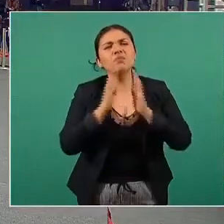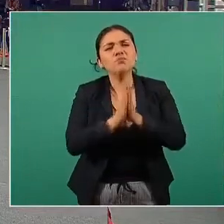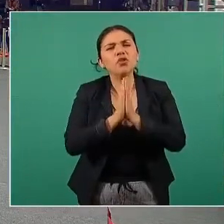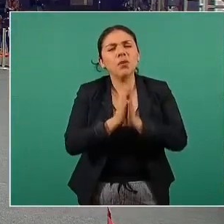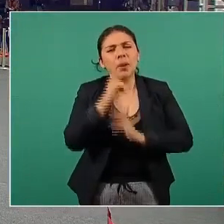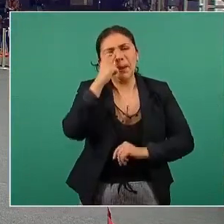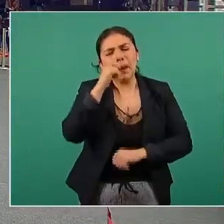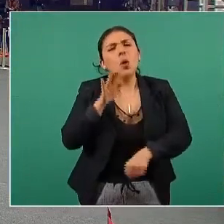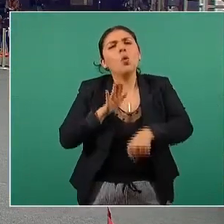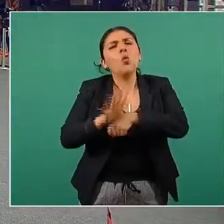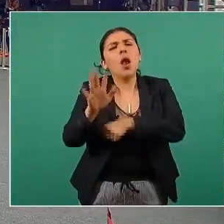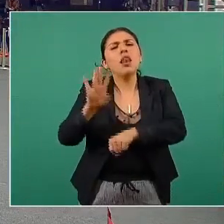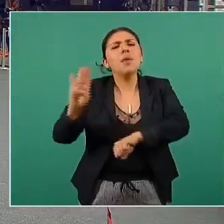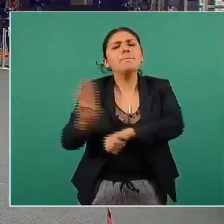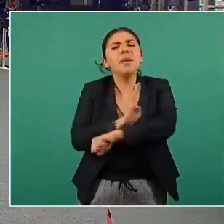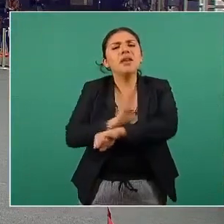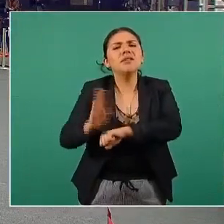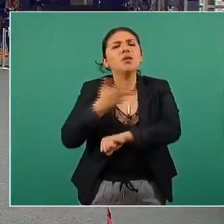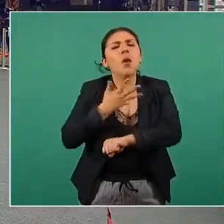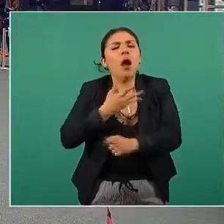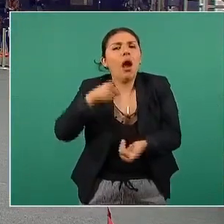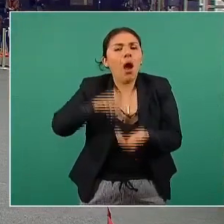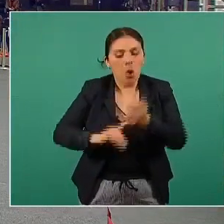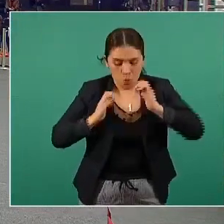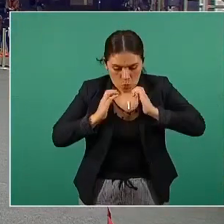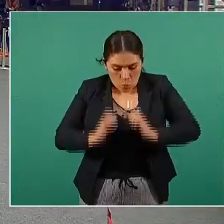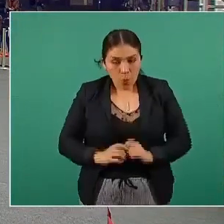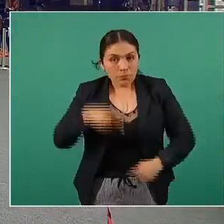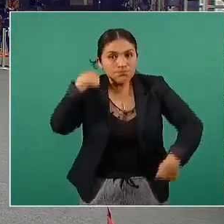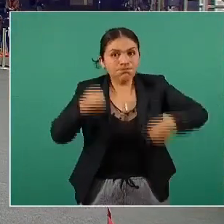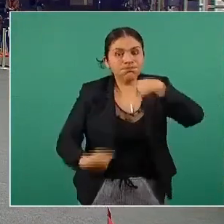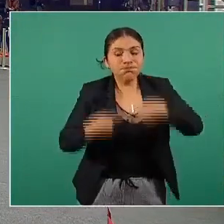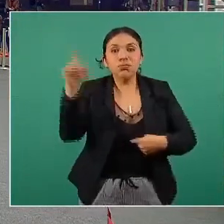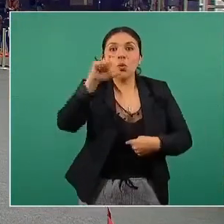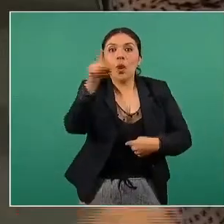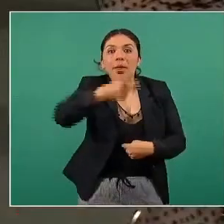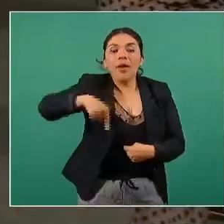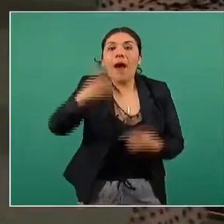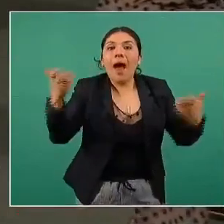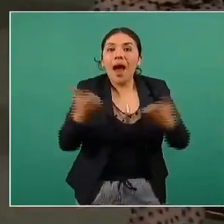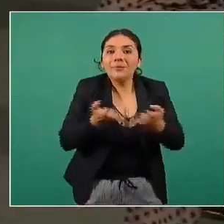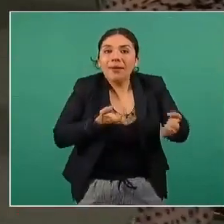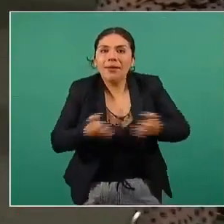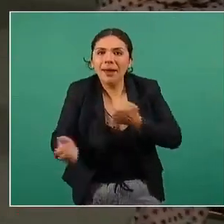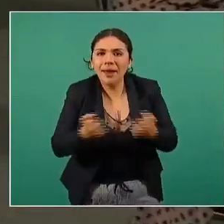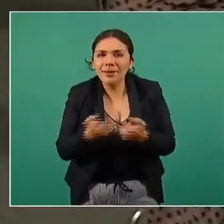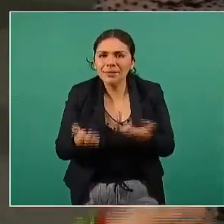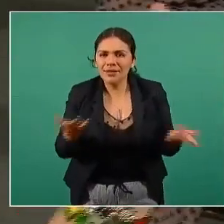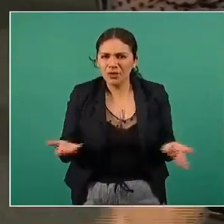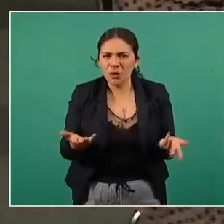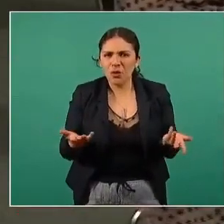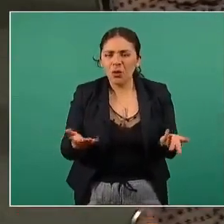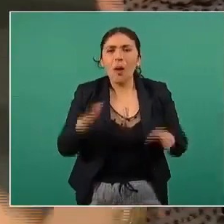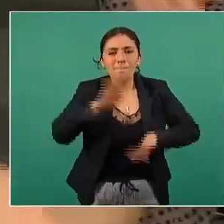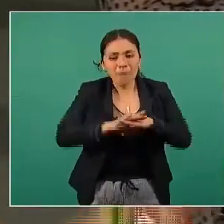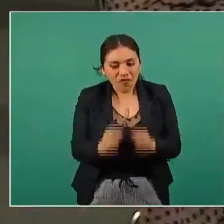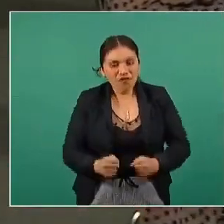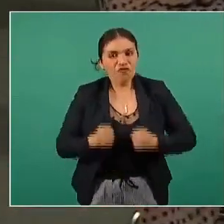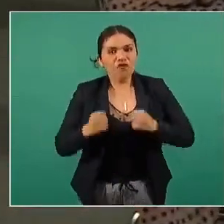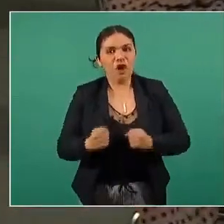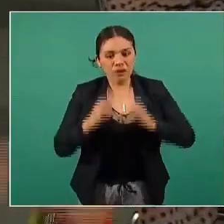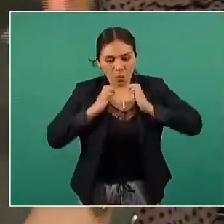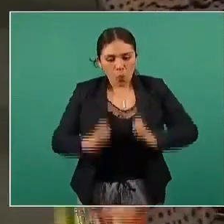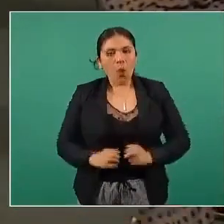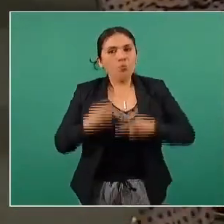los beneficios que se producen en el organismo al hacer ejercicio el fortalecimiento del